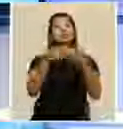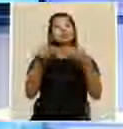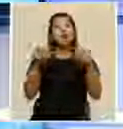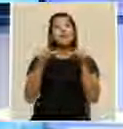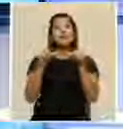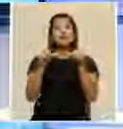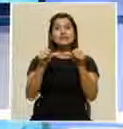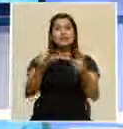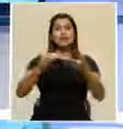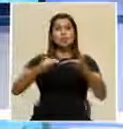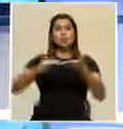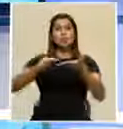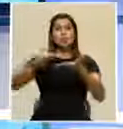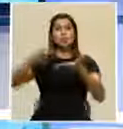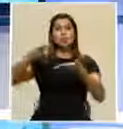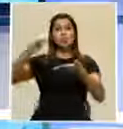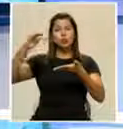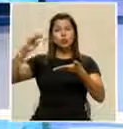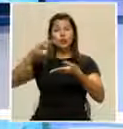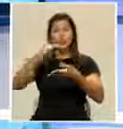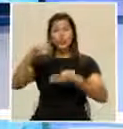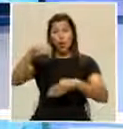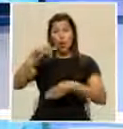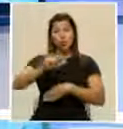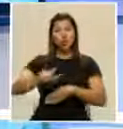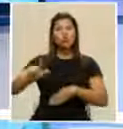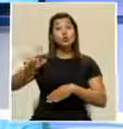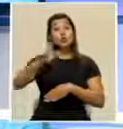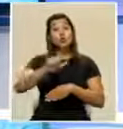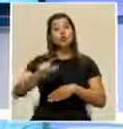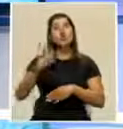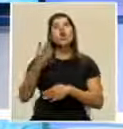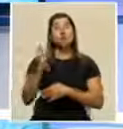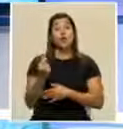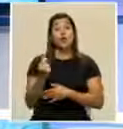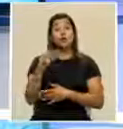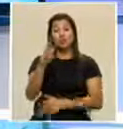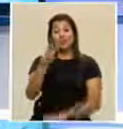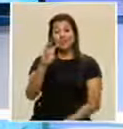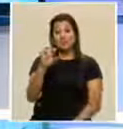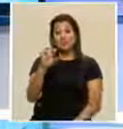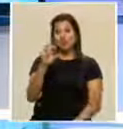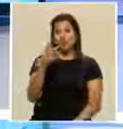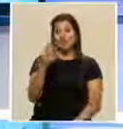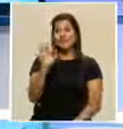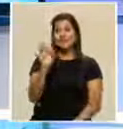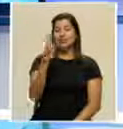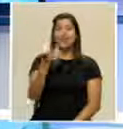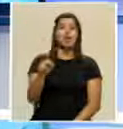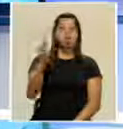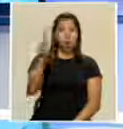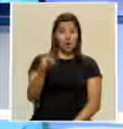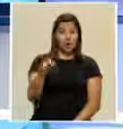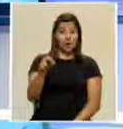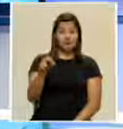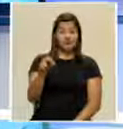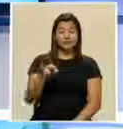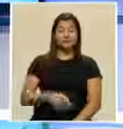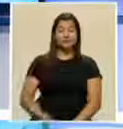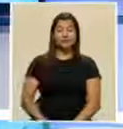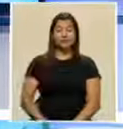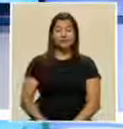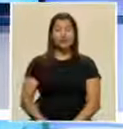Continúa subiendo de precio y este lunes se colocó en 619 colones en ventanillas.